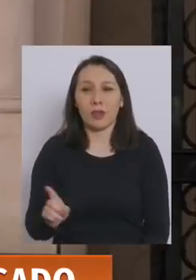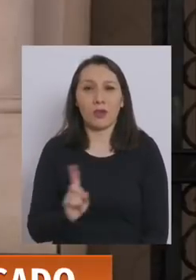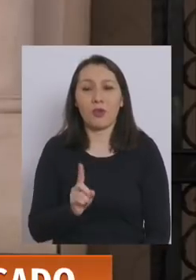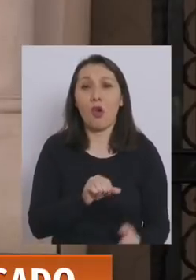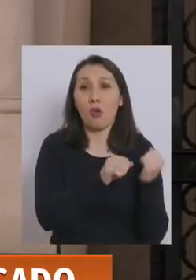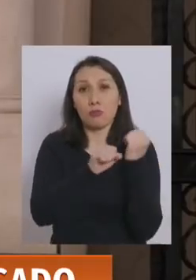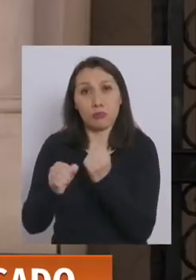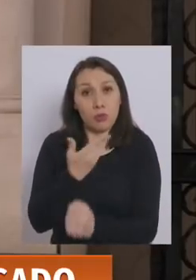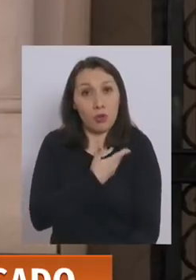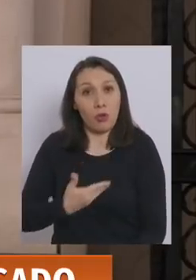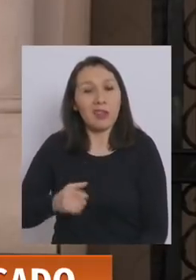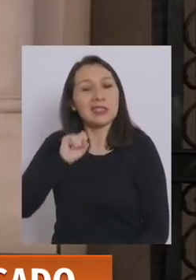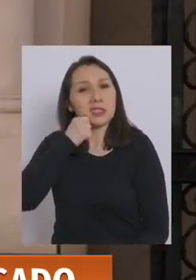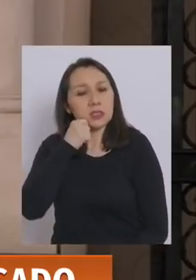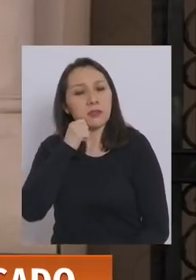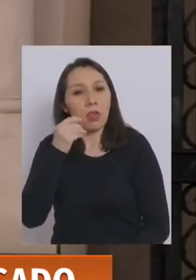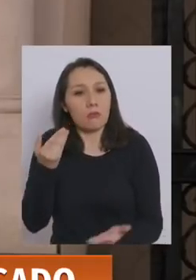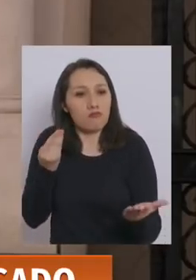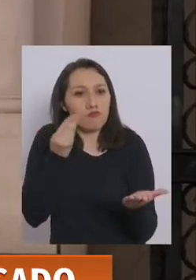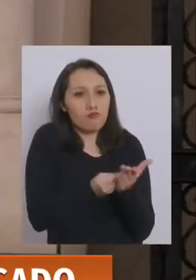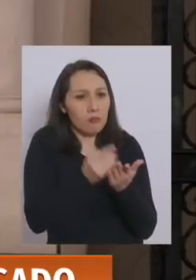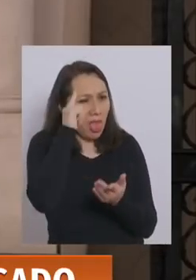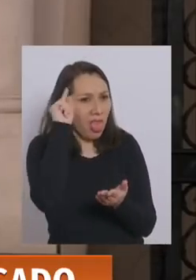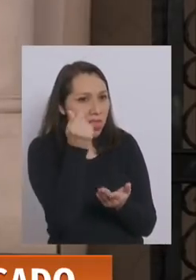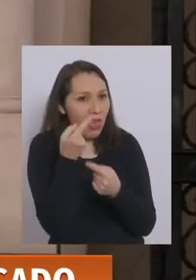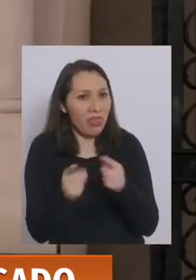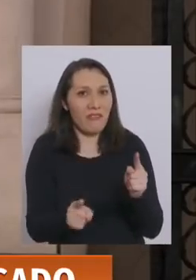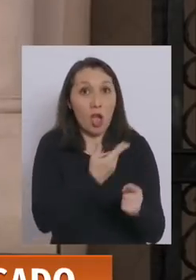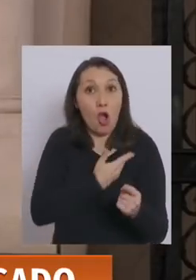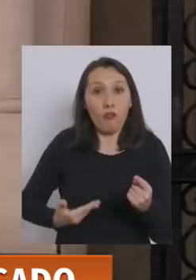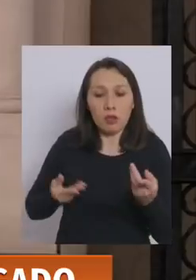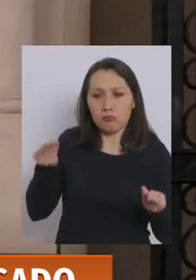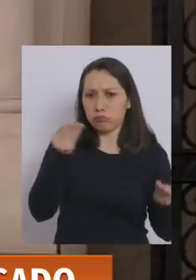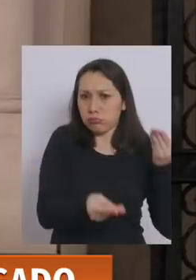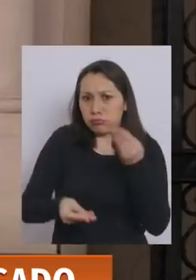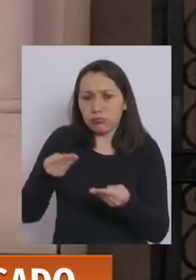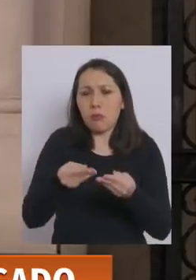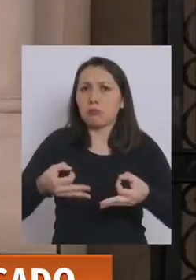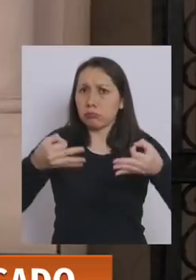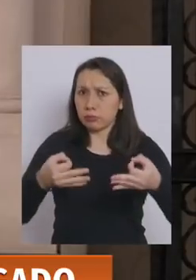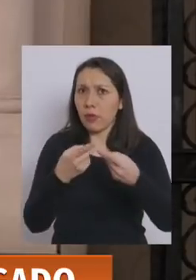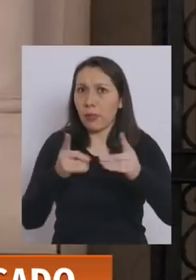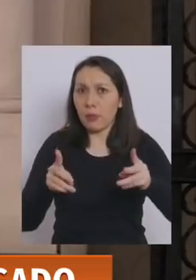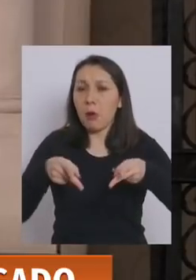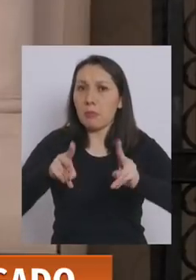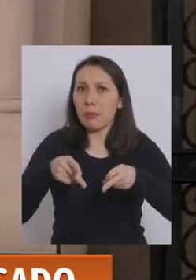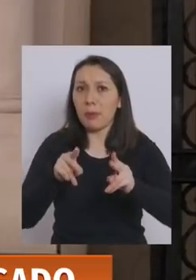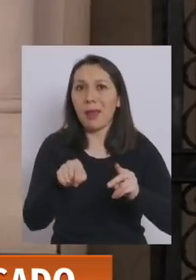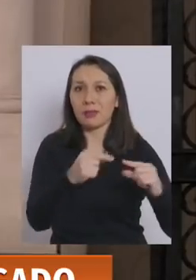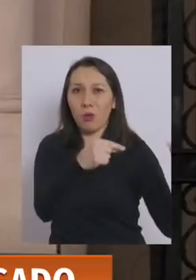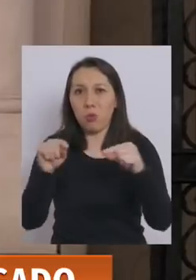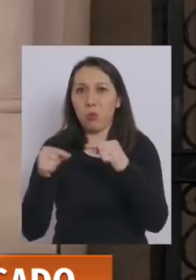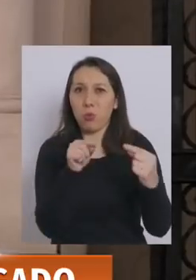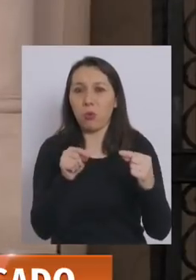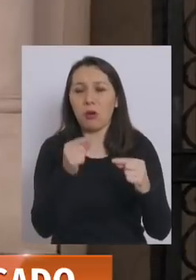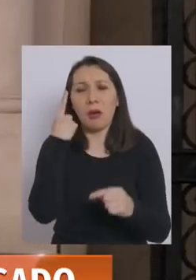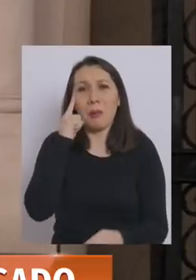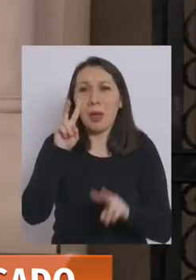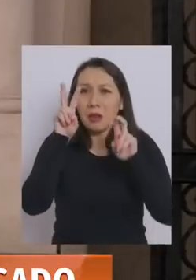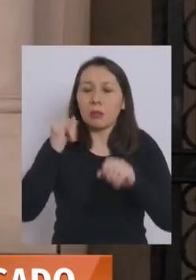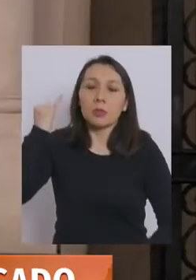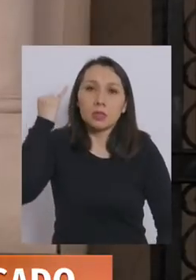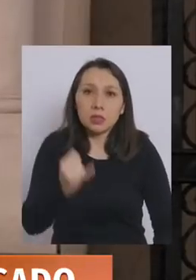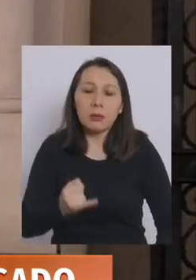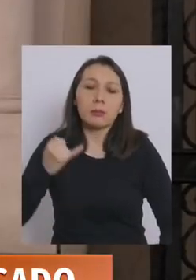La oposición es plantear las ideas diferentes de las del gobierno, legítimas en una democracia, para que éstas sean discutidas. Pero la lógica